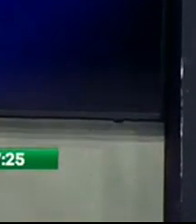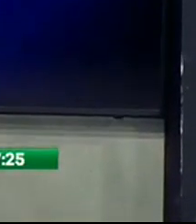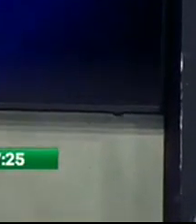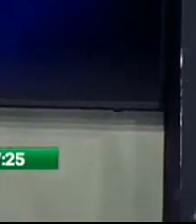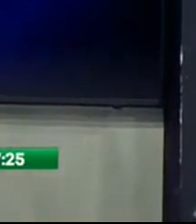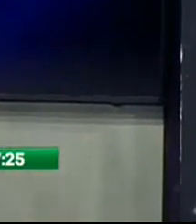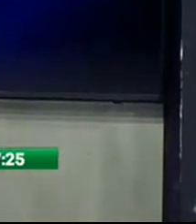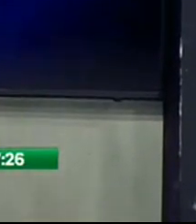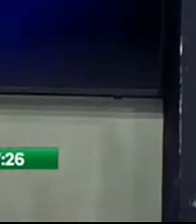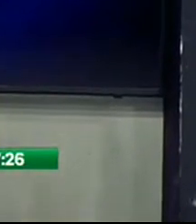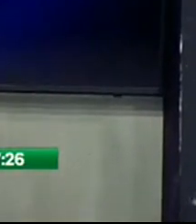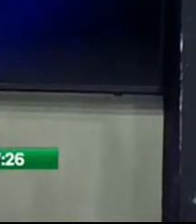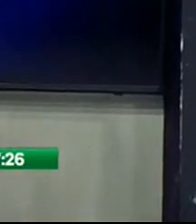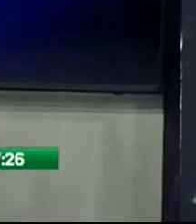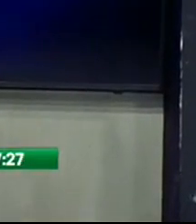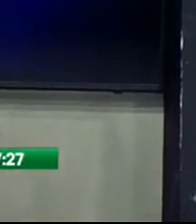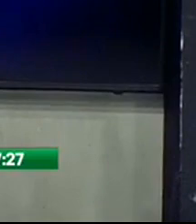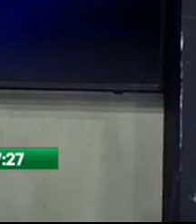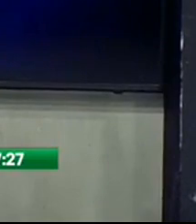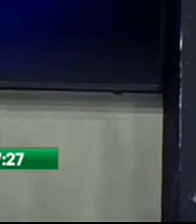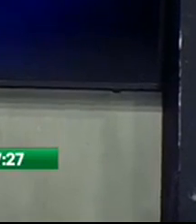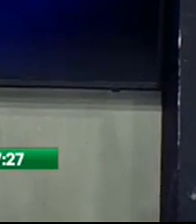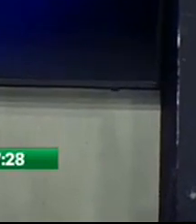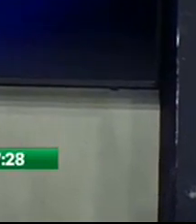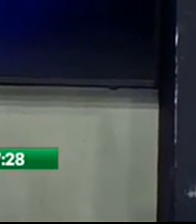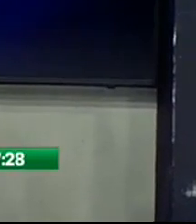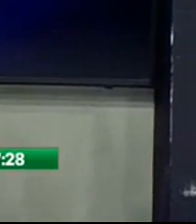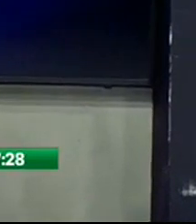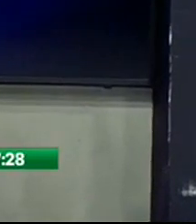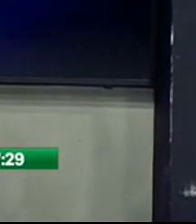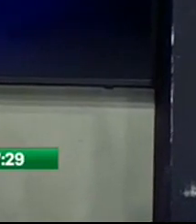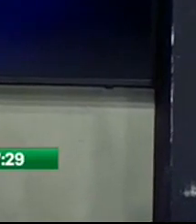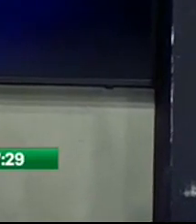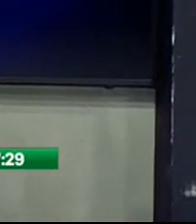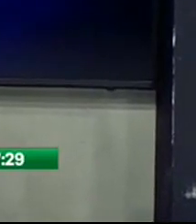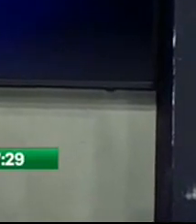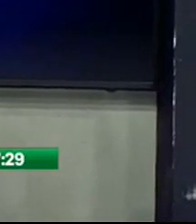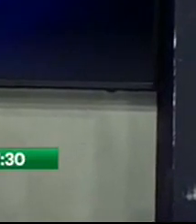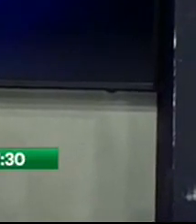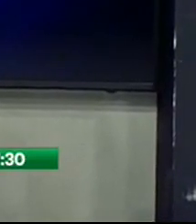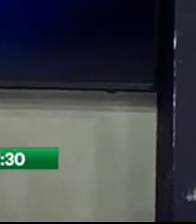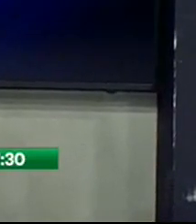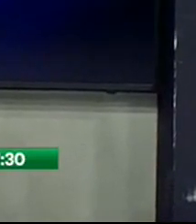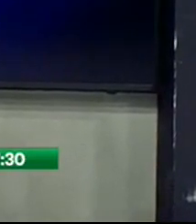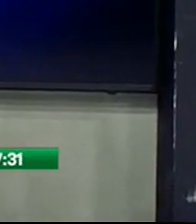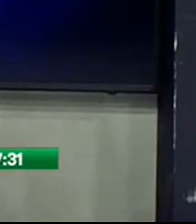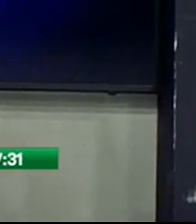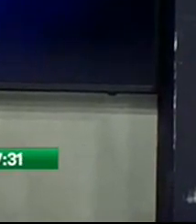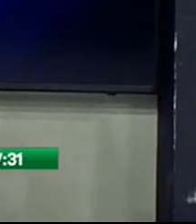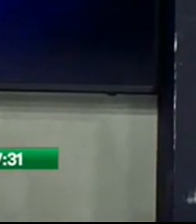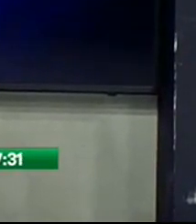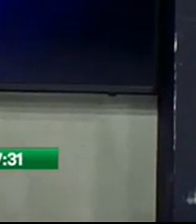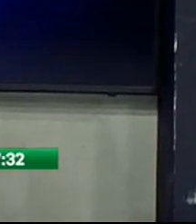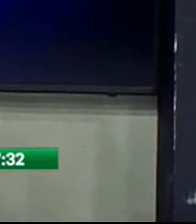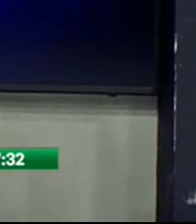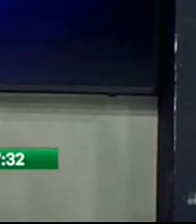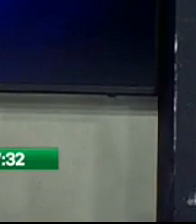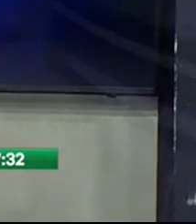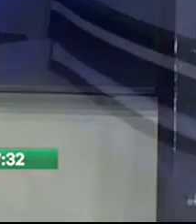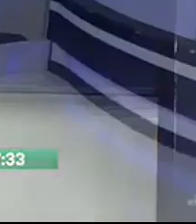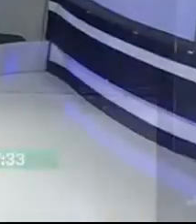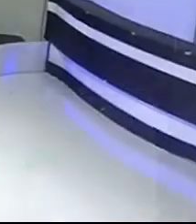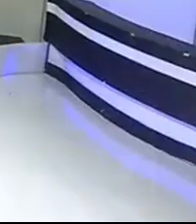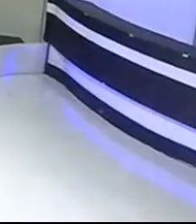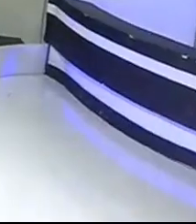planteamientos y propuestas a los ciudadanos. Asimismo, hubo espacios para que entre ellos se hagan preguntas con temas establecidos